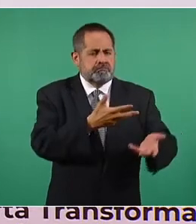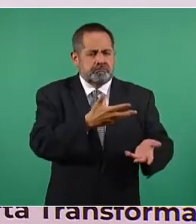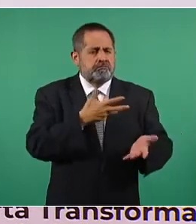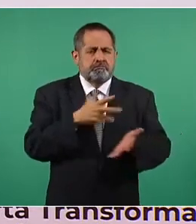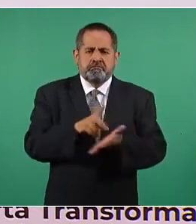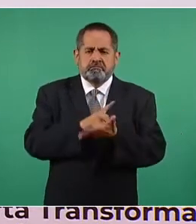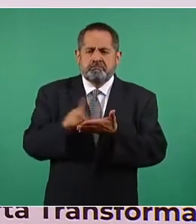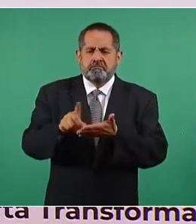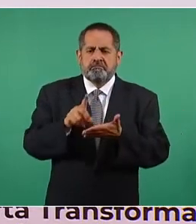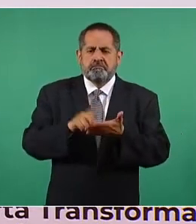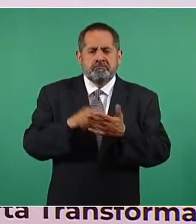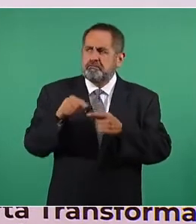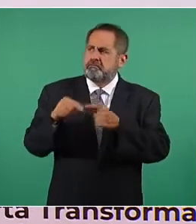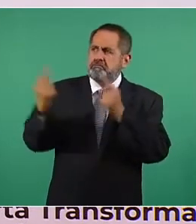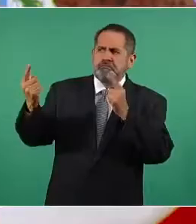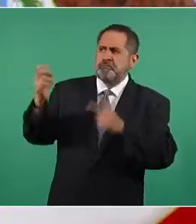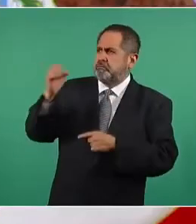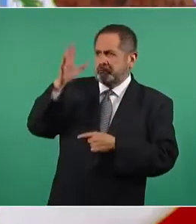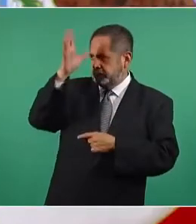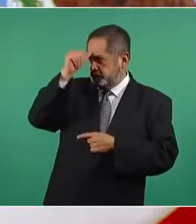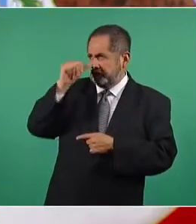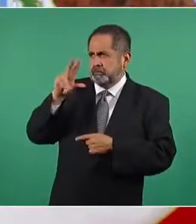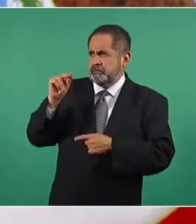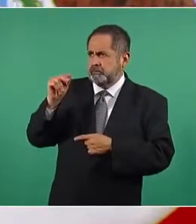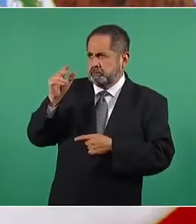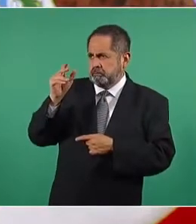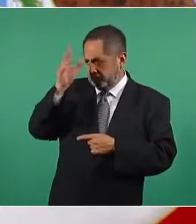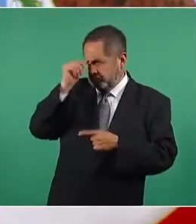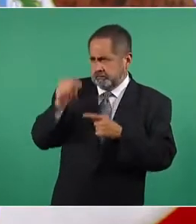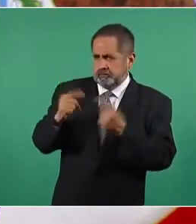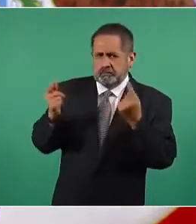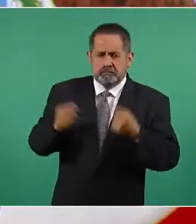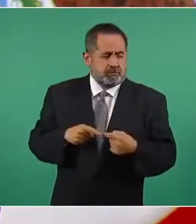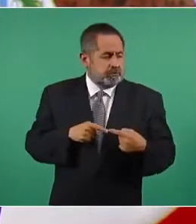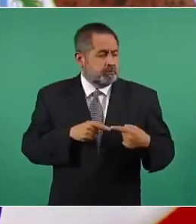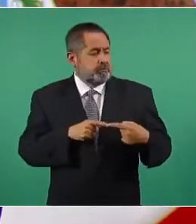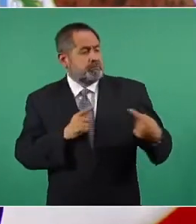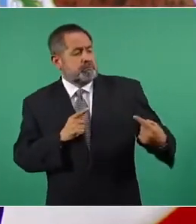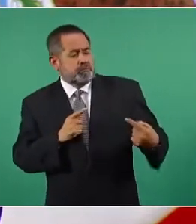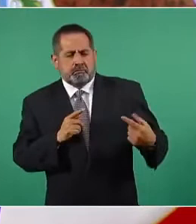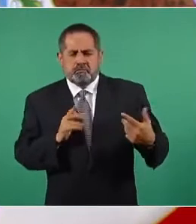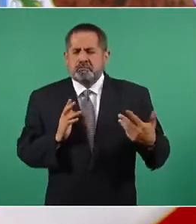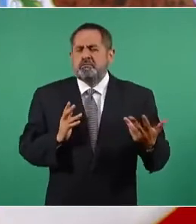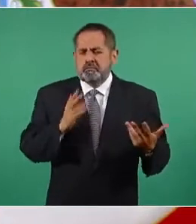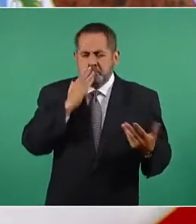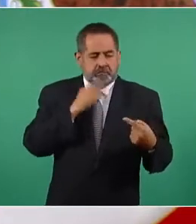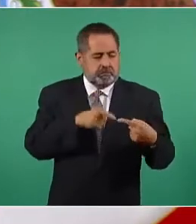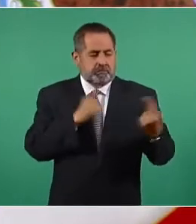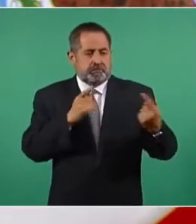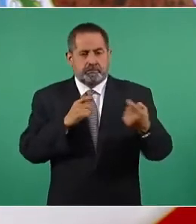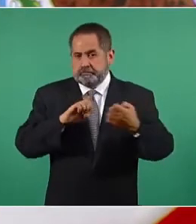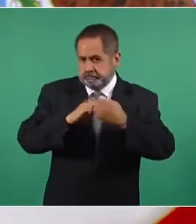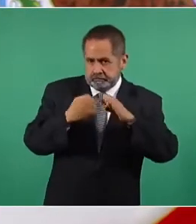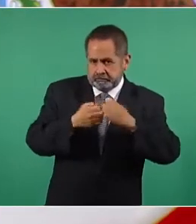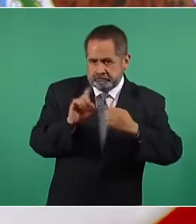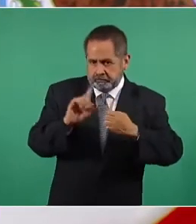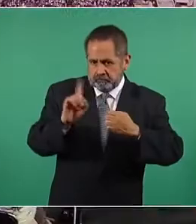a disentir. Son adversarios, no enemigos.